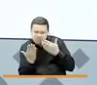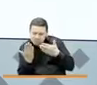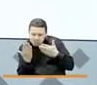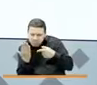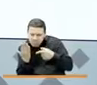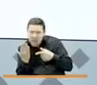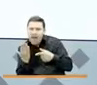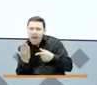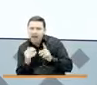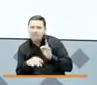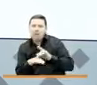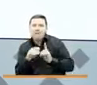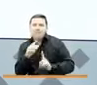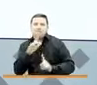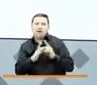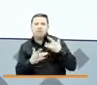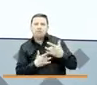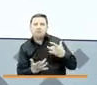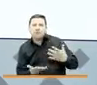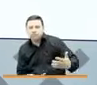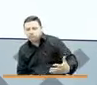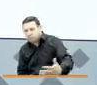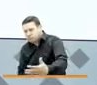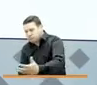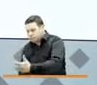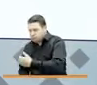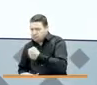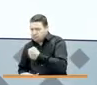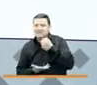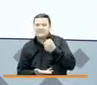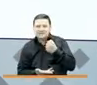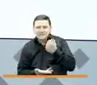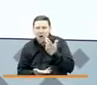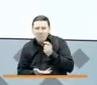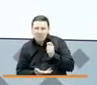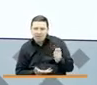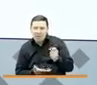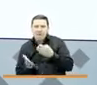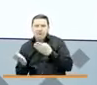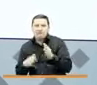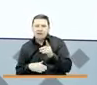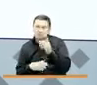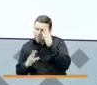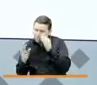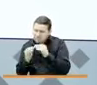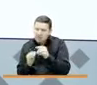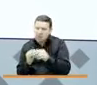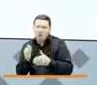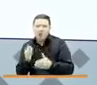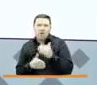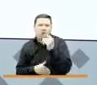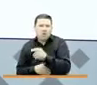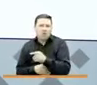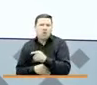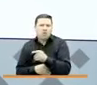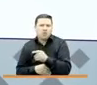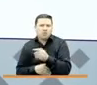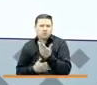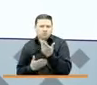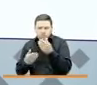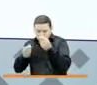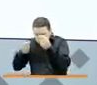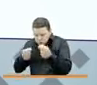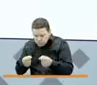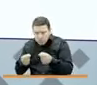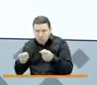cuando se crea Ingreso Solidario, se crea con Dirección Nacional de Planeación, y empezamos a hacer todos los cruces de nuestras